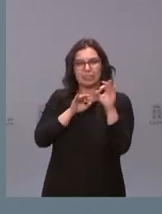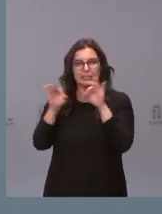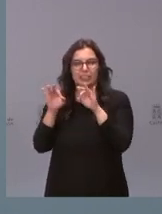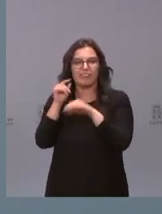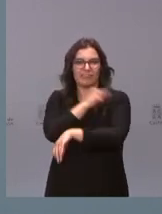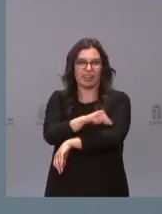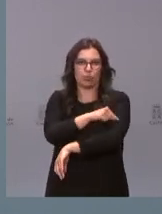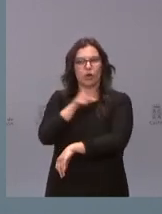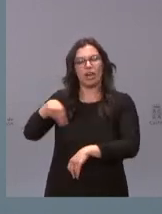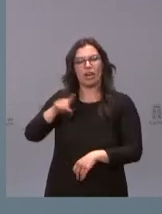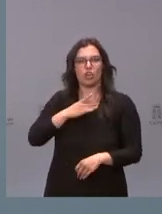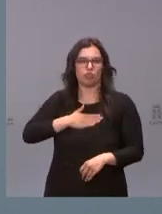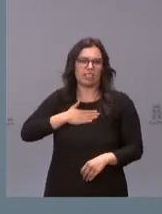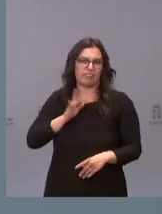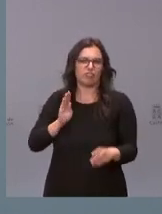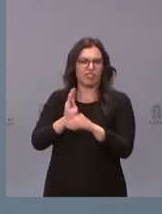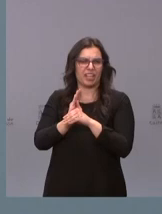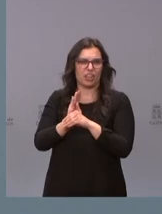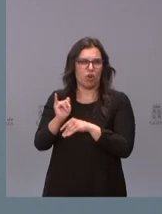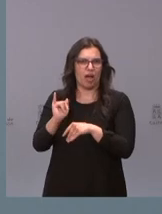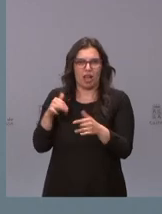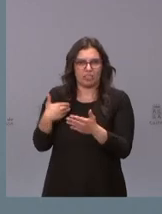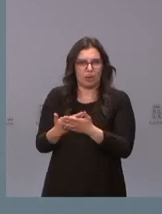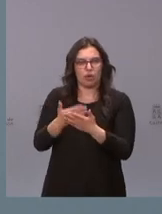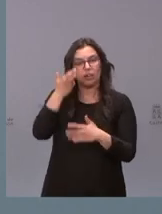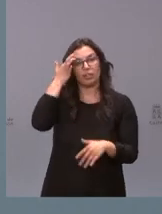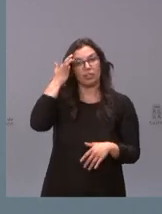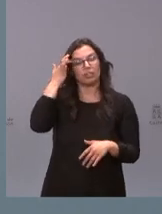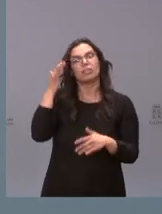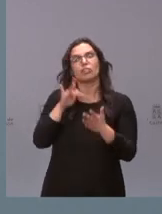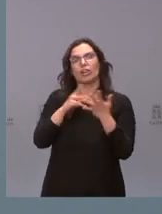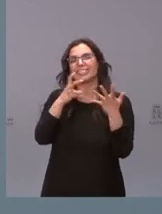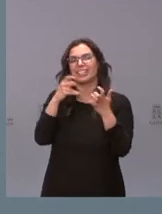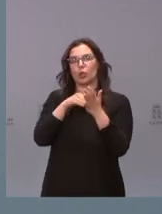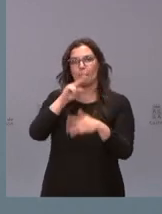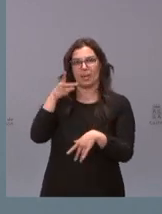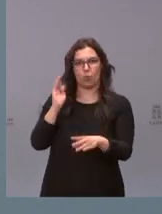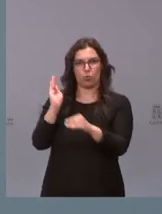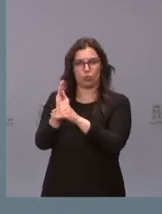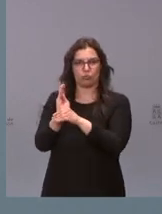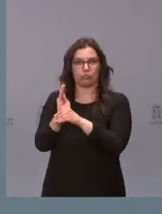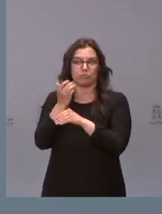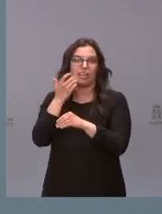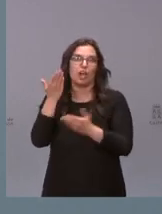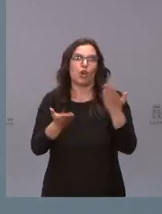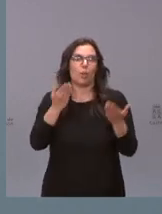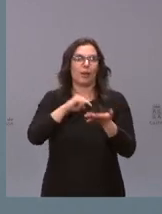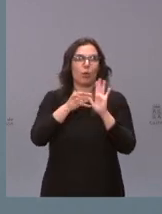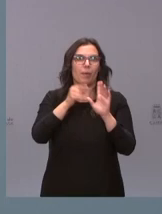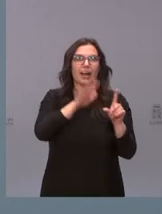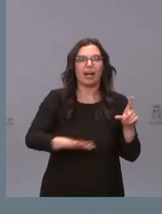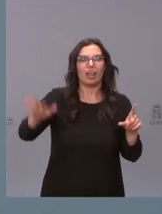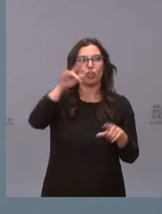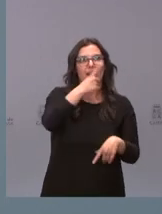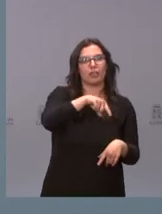financiación que están recibiendo que ha sido de 700.000 euros comparado con un plan nacional que son